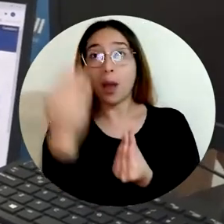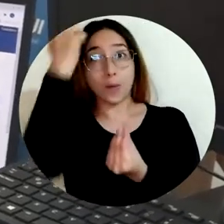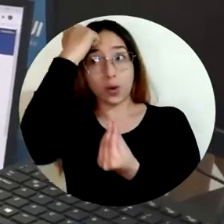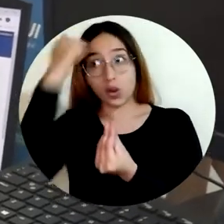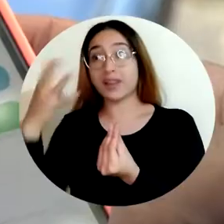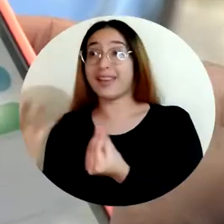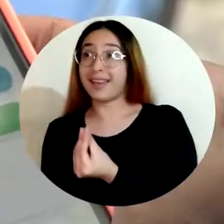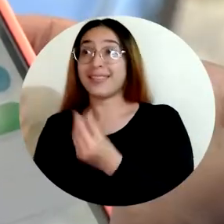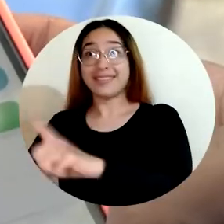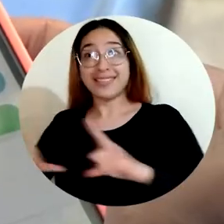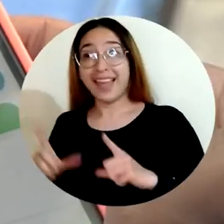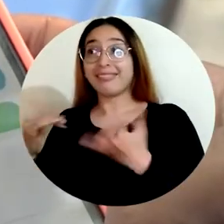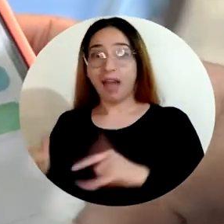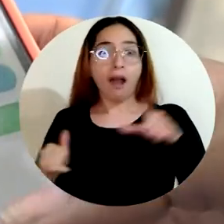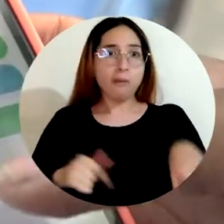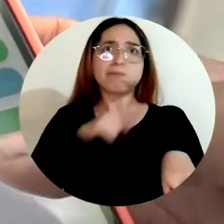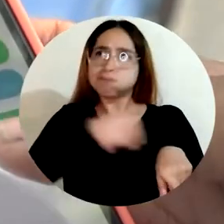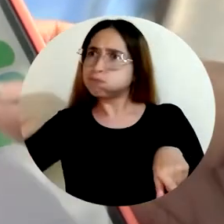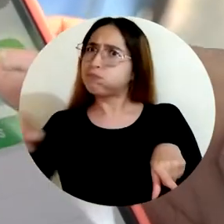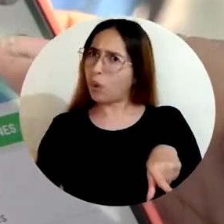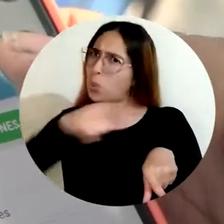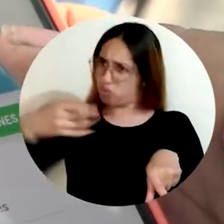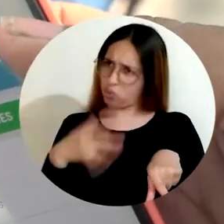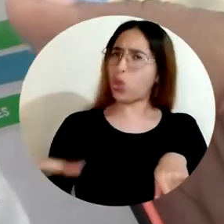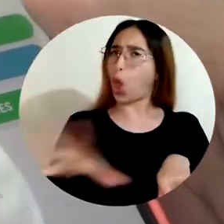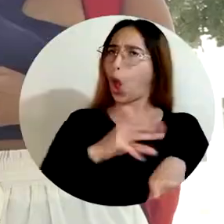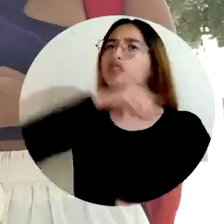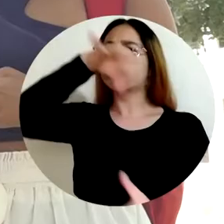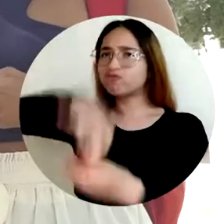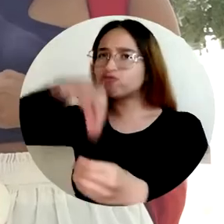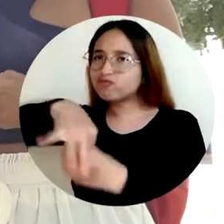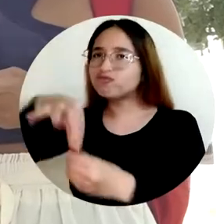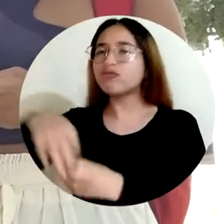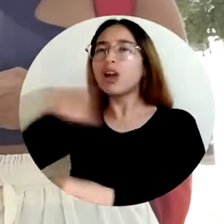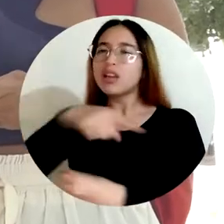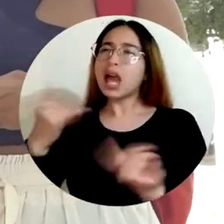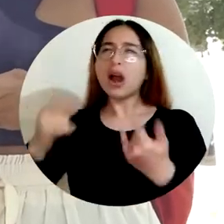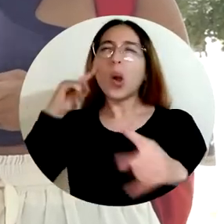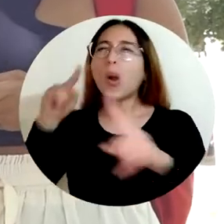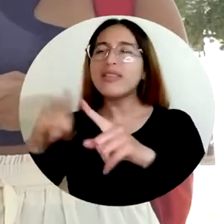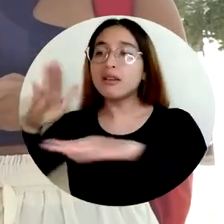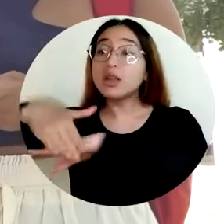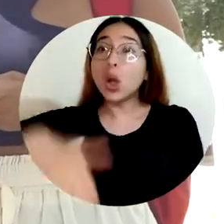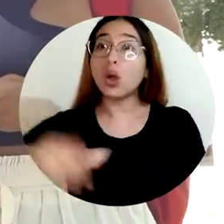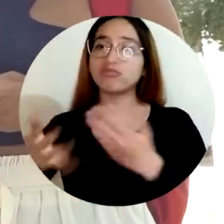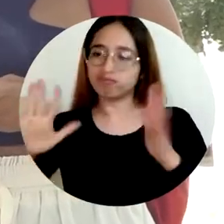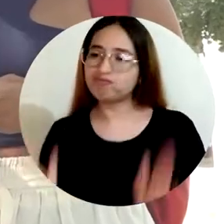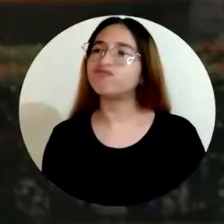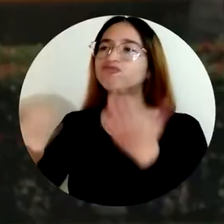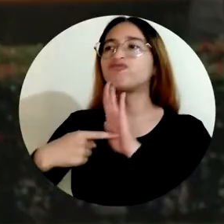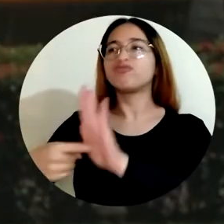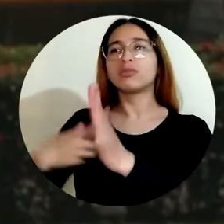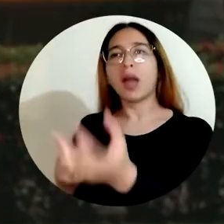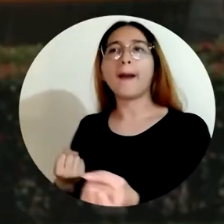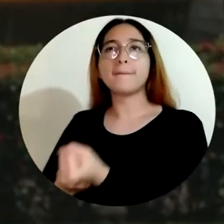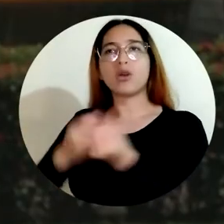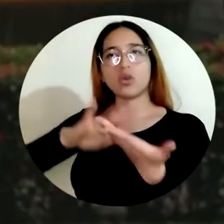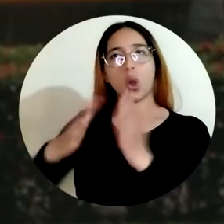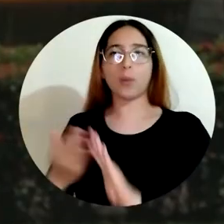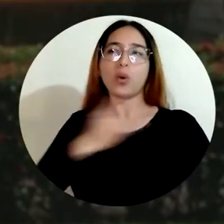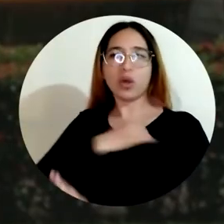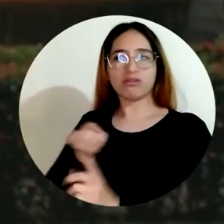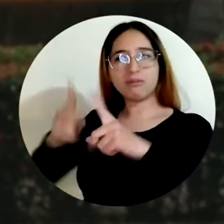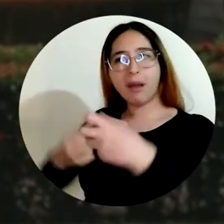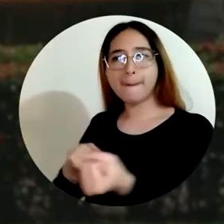estamentos, estudiantes, docentes y graduados, lo que permitirá que las decisiones que se tomen en estos consejos sean